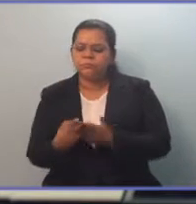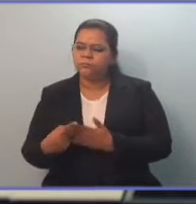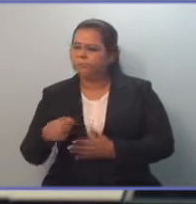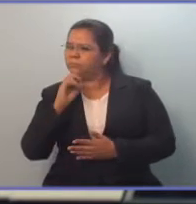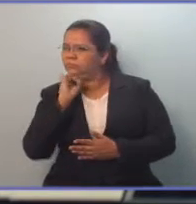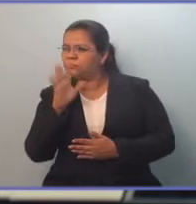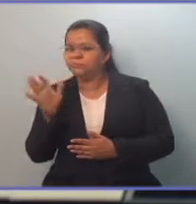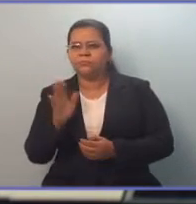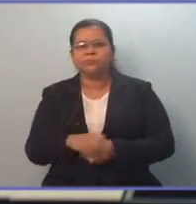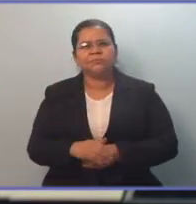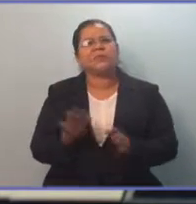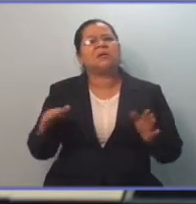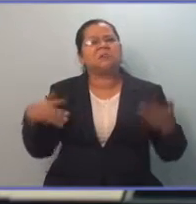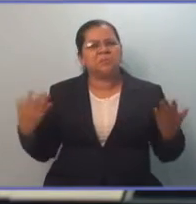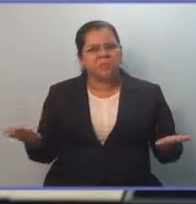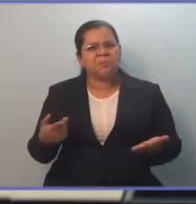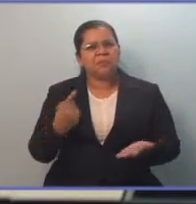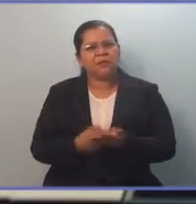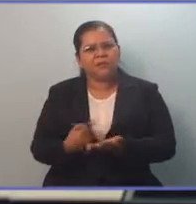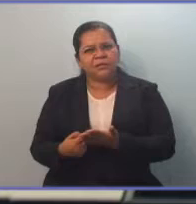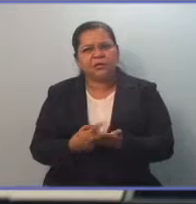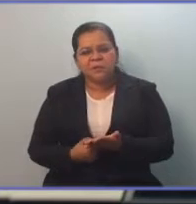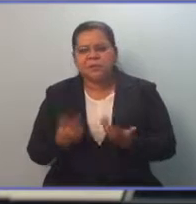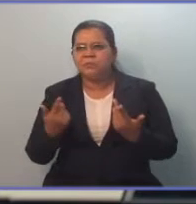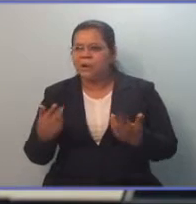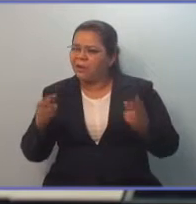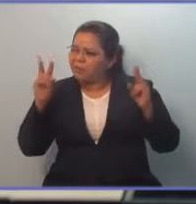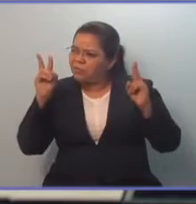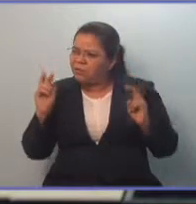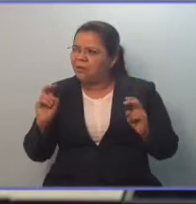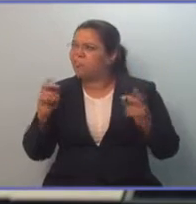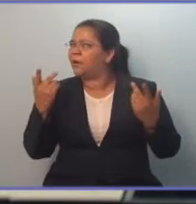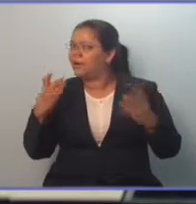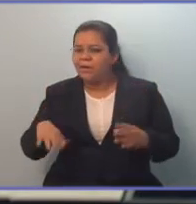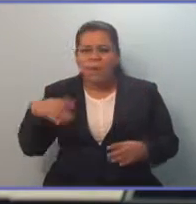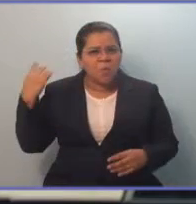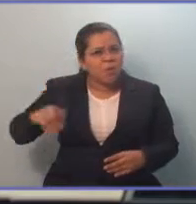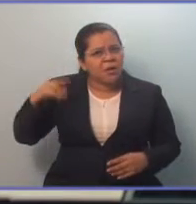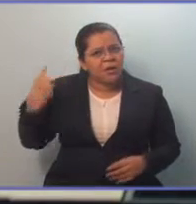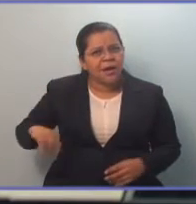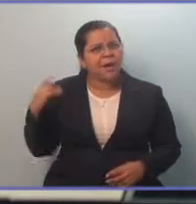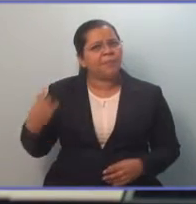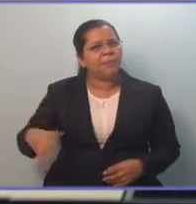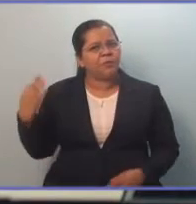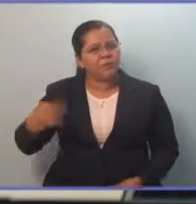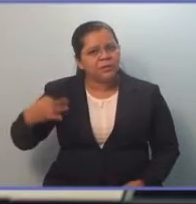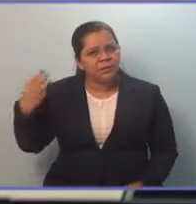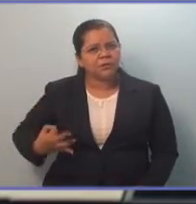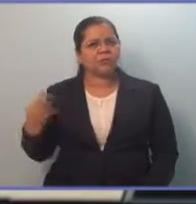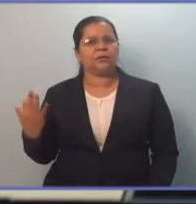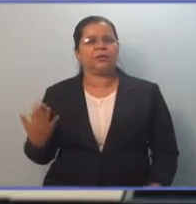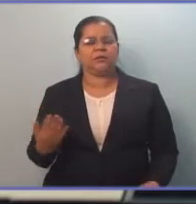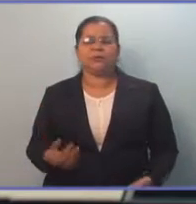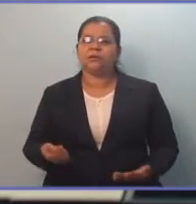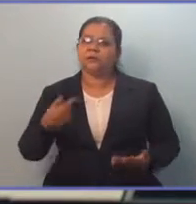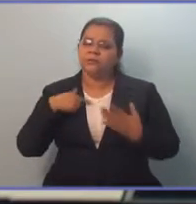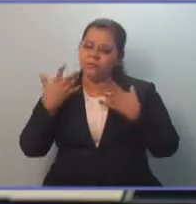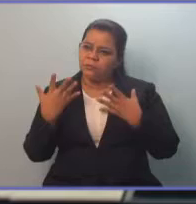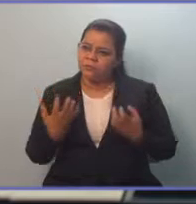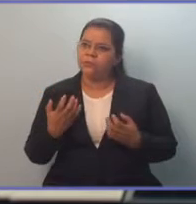diciendo, ¿y por qué discuten tanto alrededor de un tema que es tan urgente? Entonces mi llamado es para que